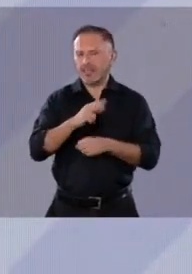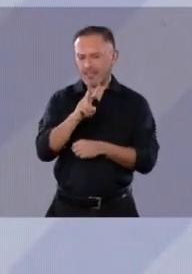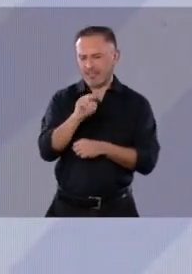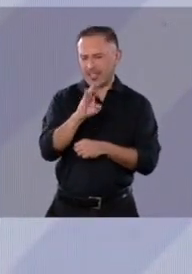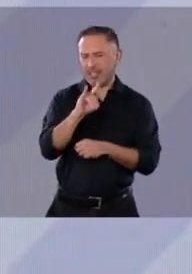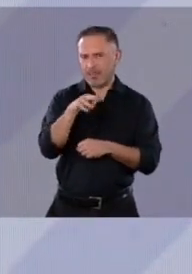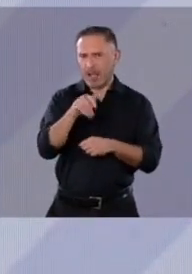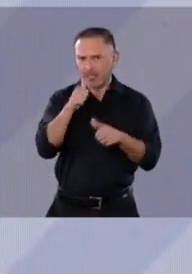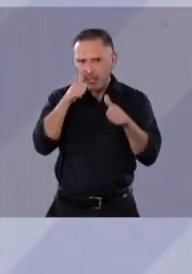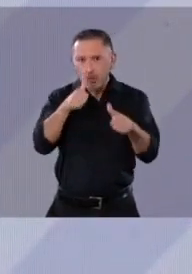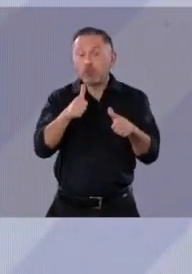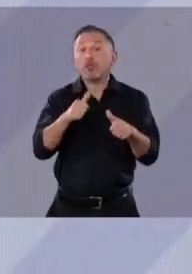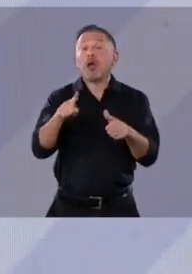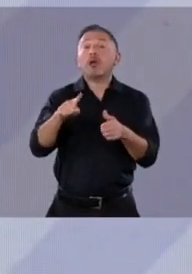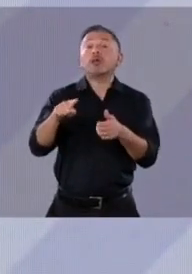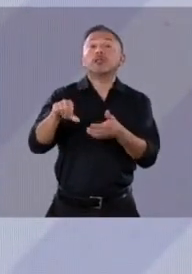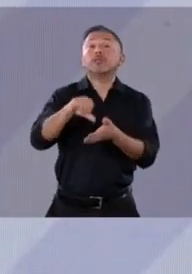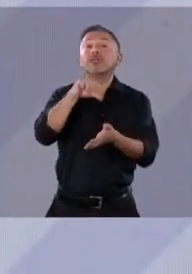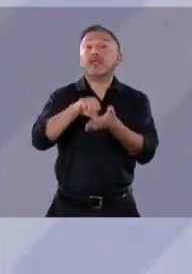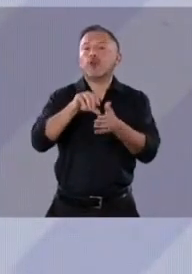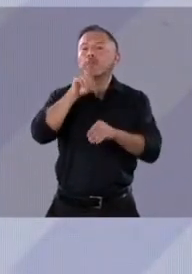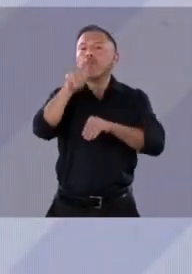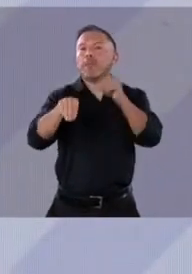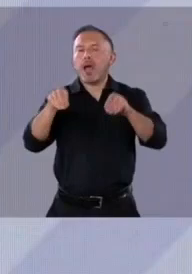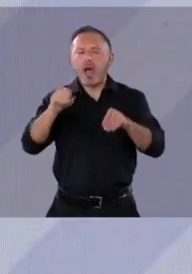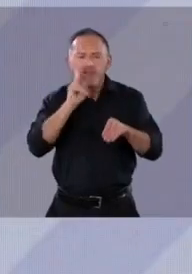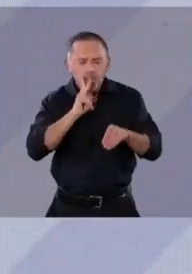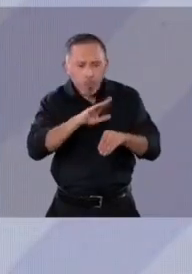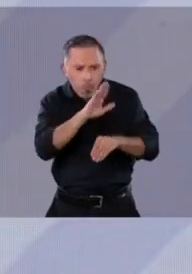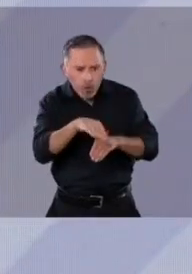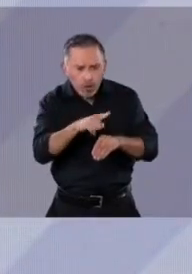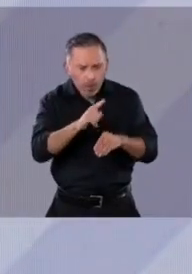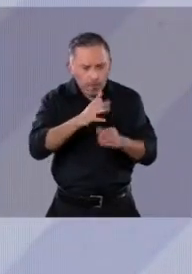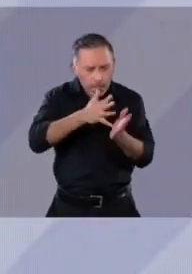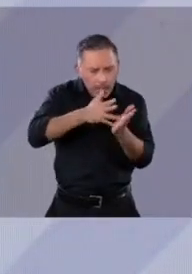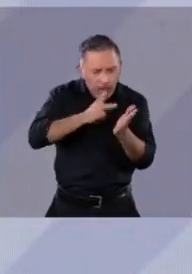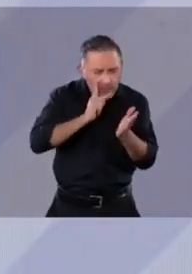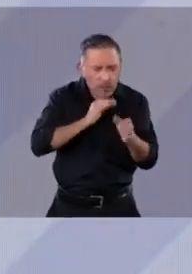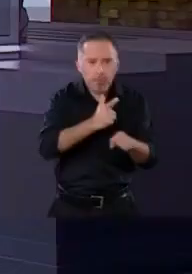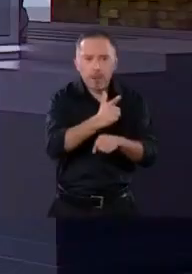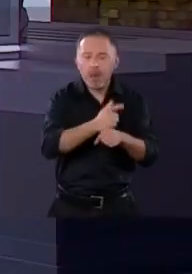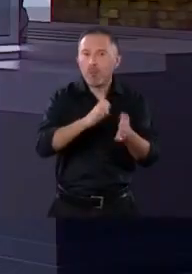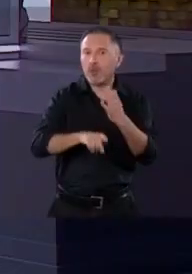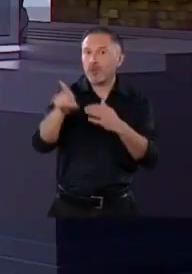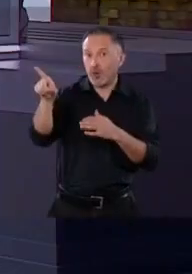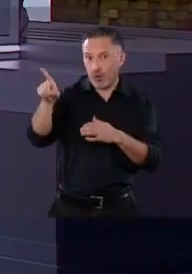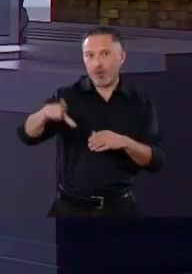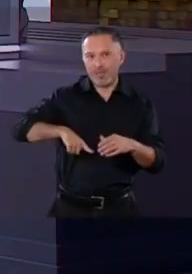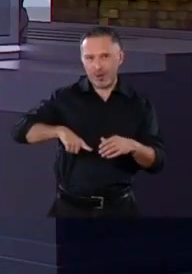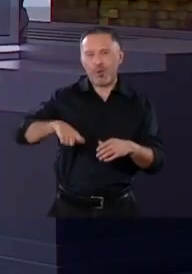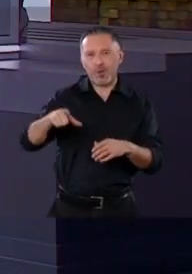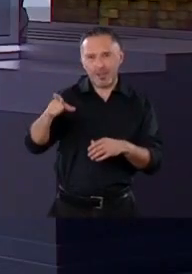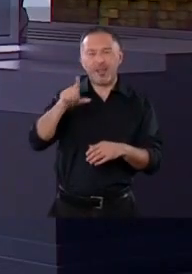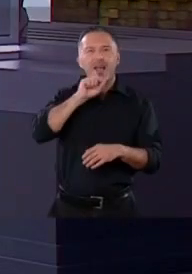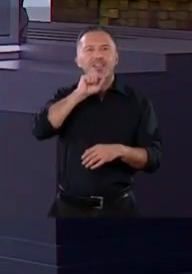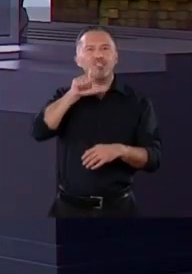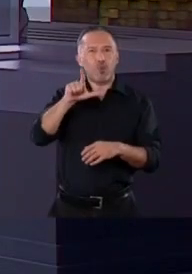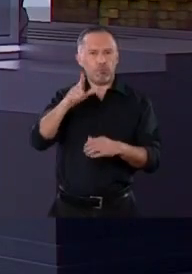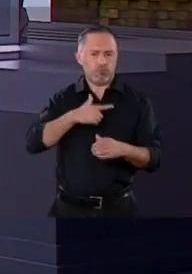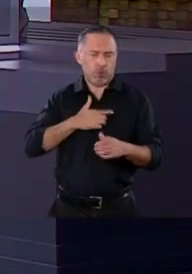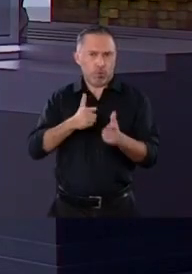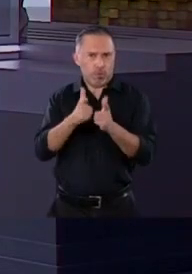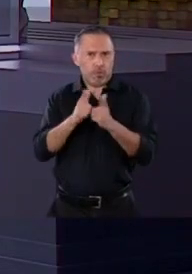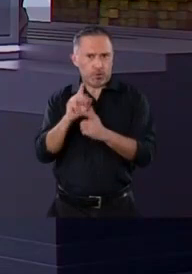país centros de identificación humana como el que se construyó en Jalisco en el gobierno de Movimiento Ciudadano y además atacando la verdadera razón de la violencia,